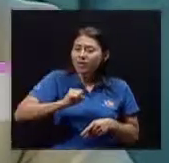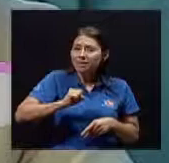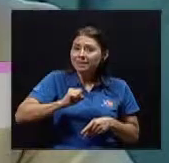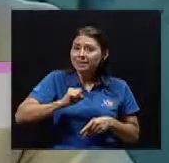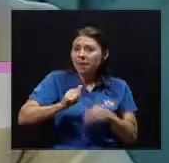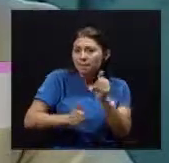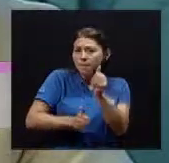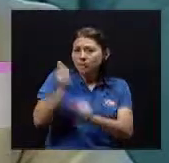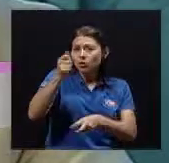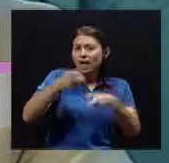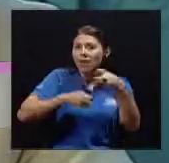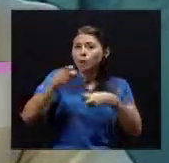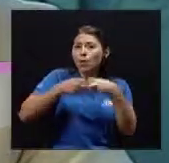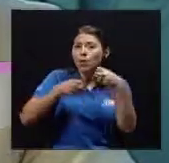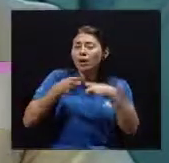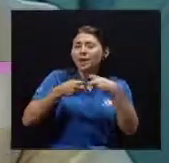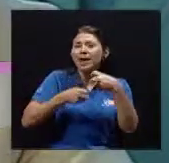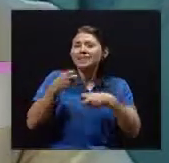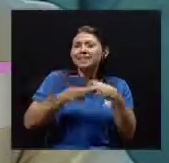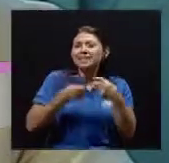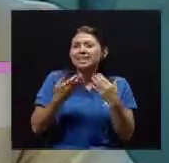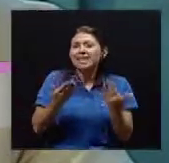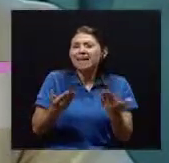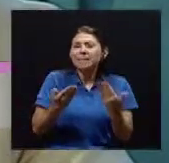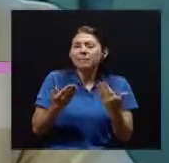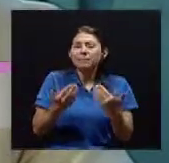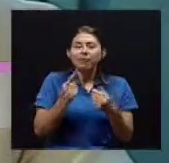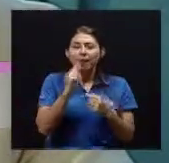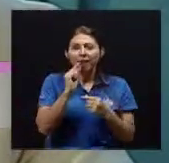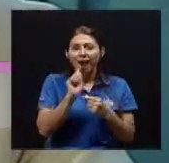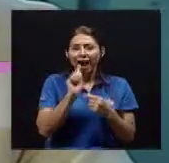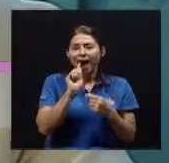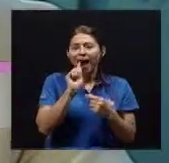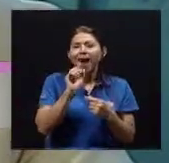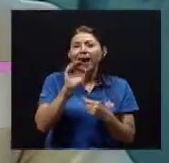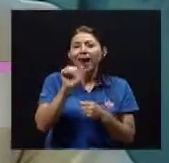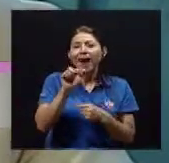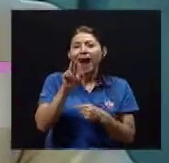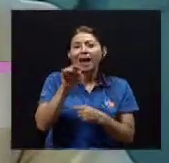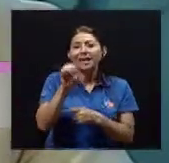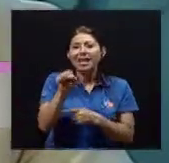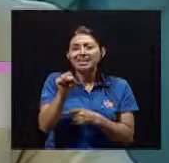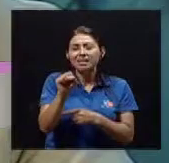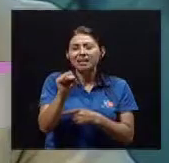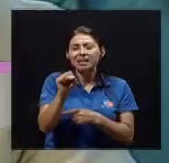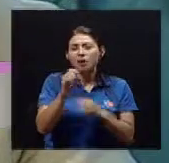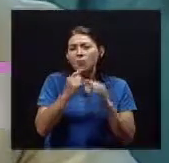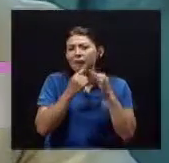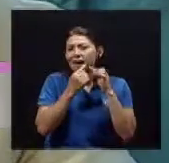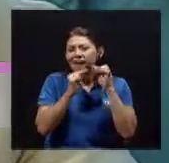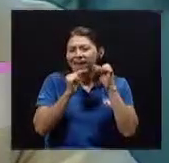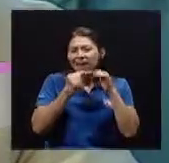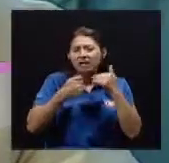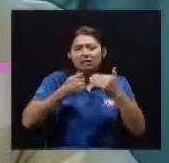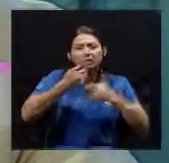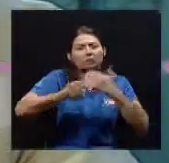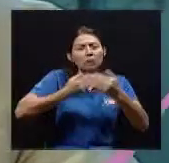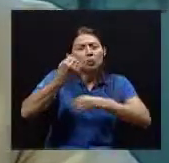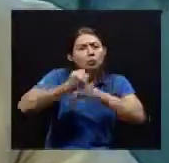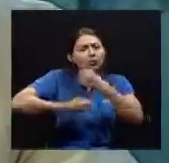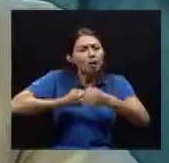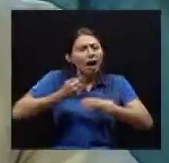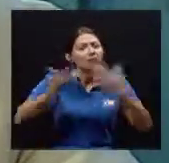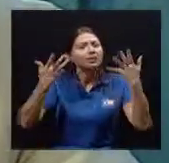mayoría de los problemas Que se concentran Es en caries Que les da Después de muchos años De haber